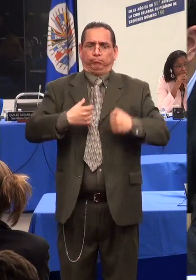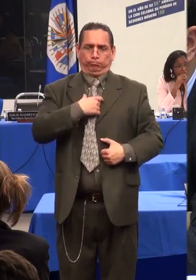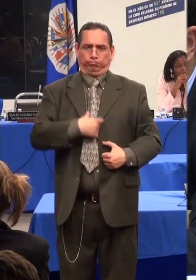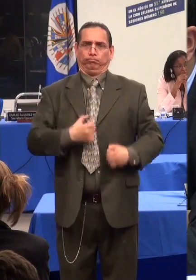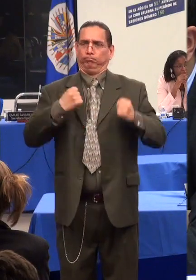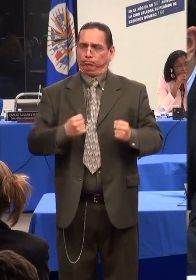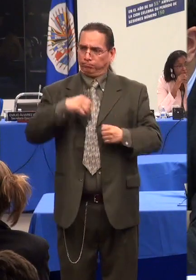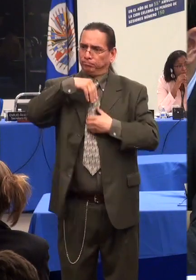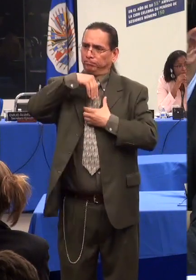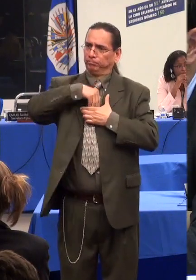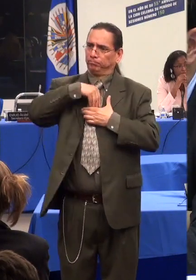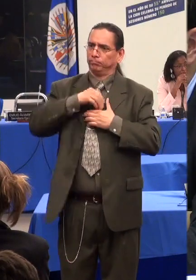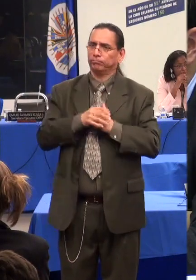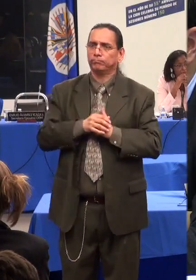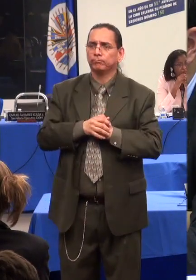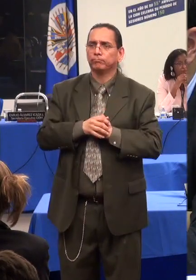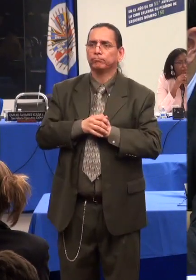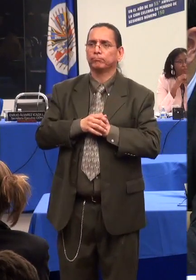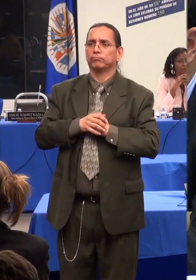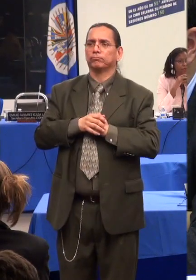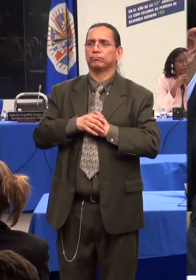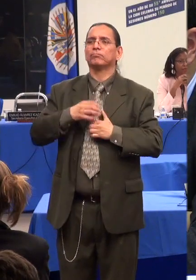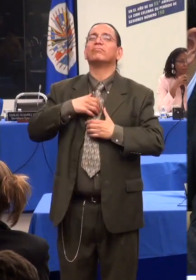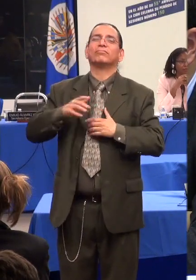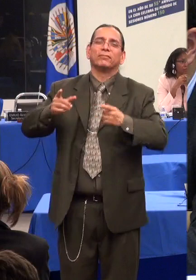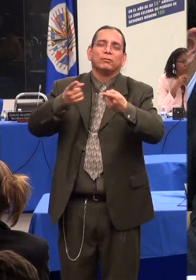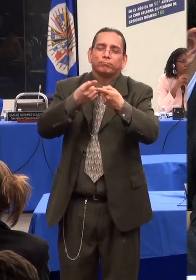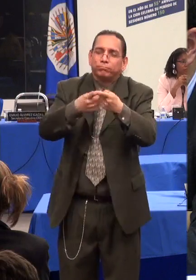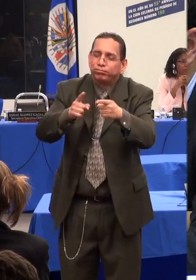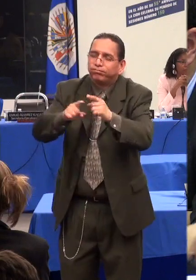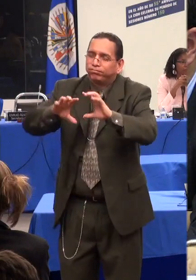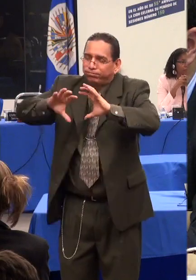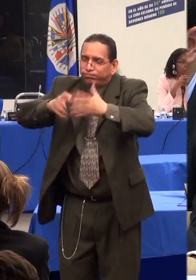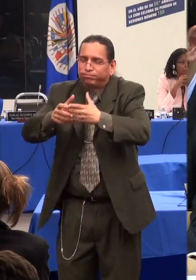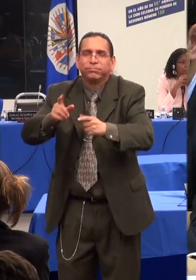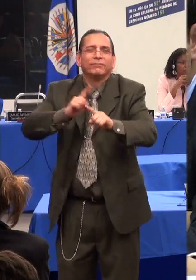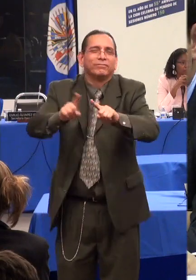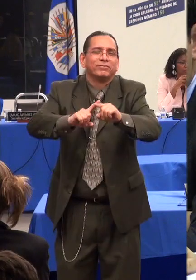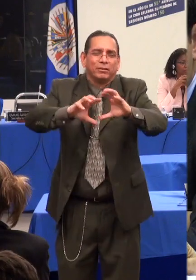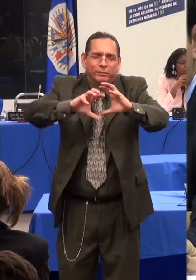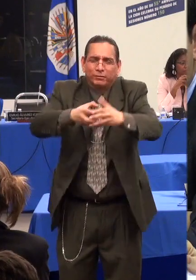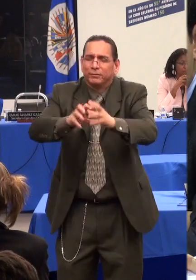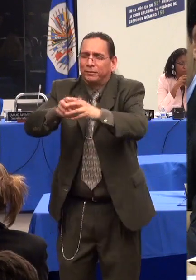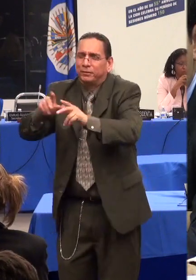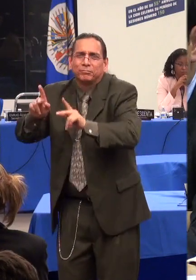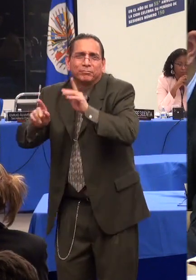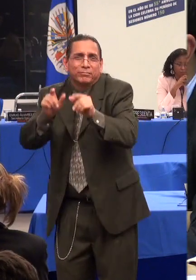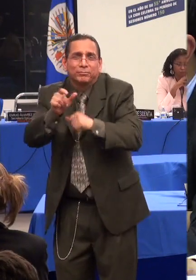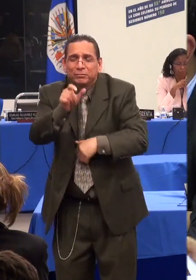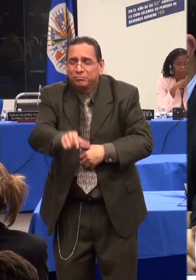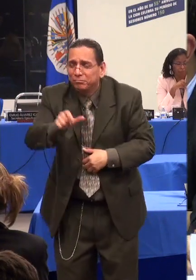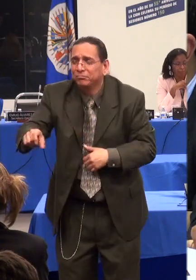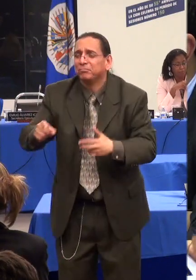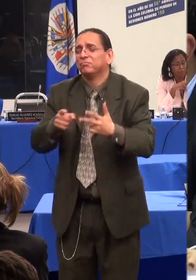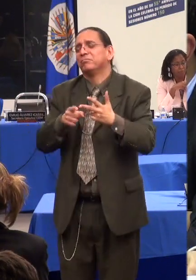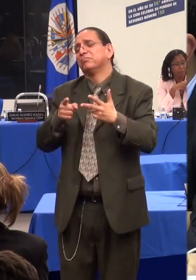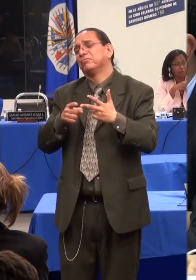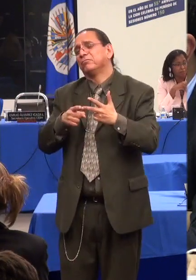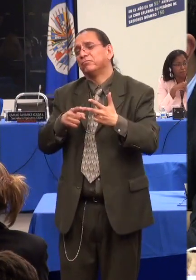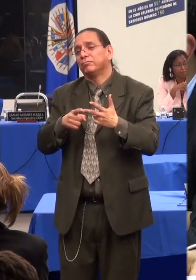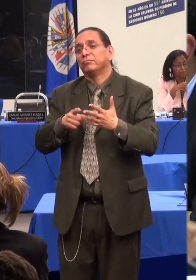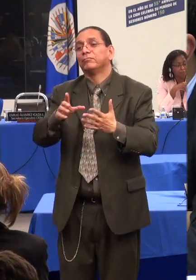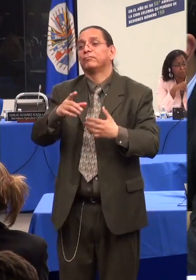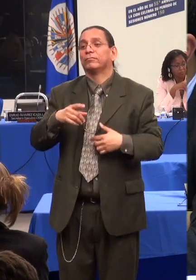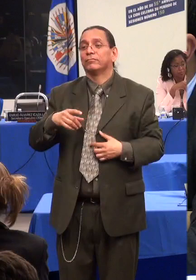comunidad LGTBI y se ha adoptado también ese enfoque de género. Asimismo, desde la